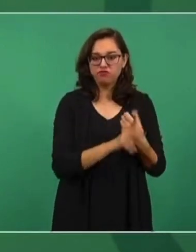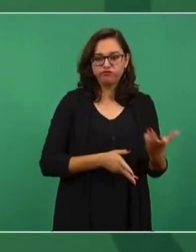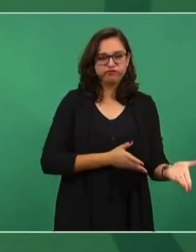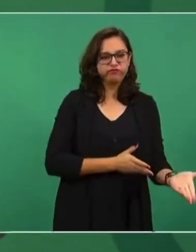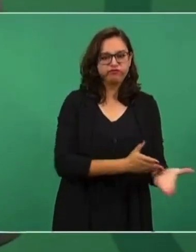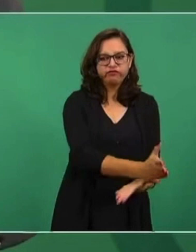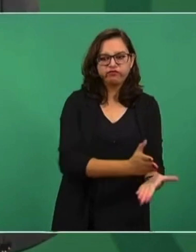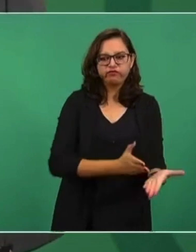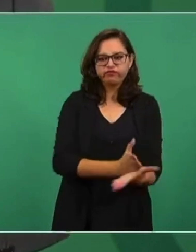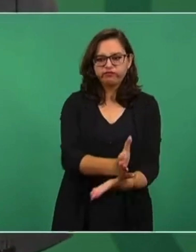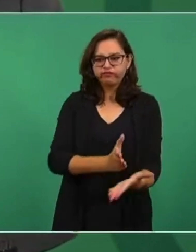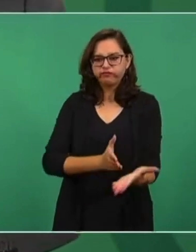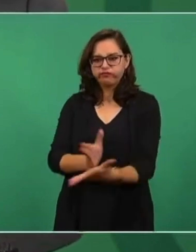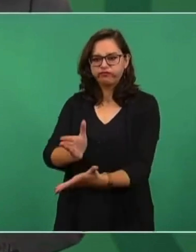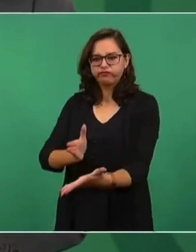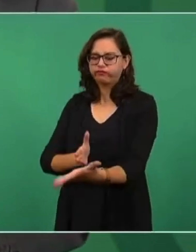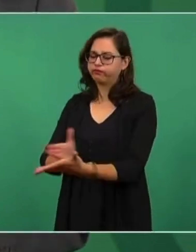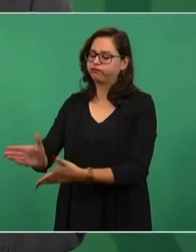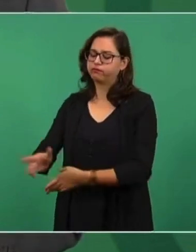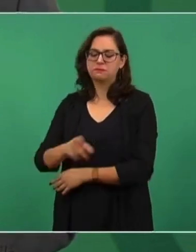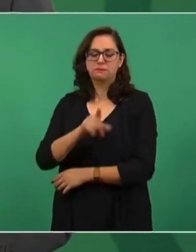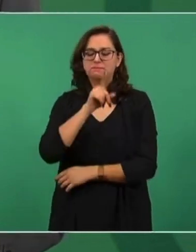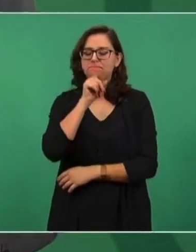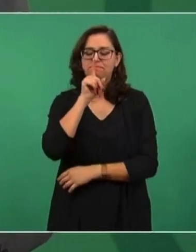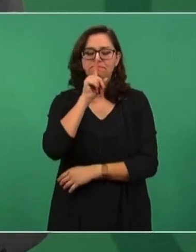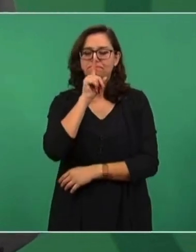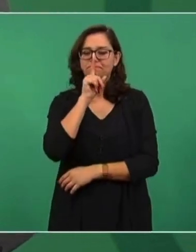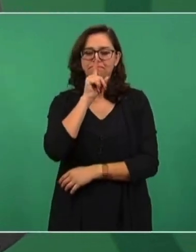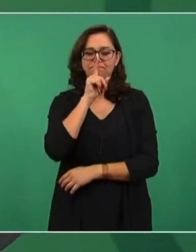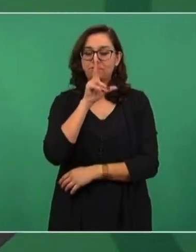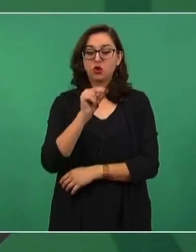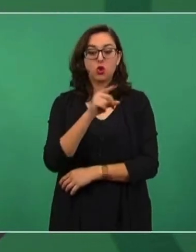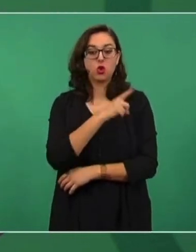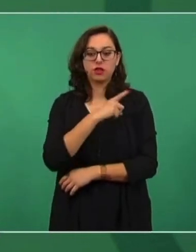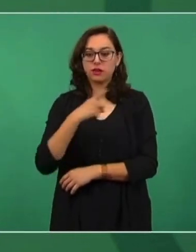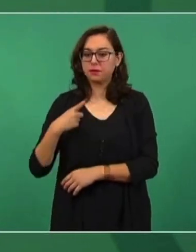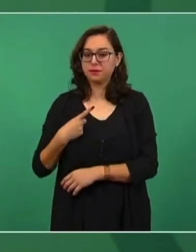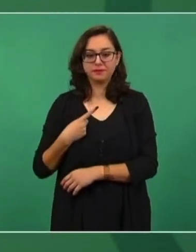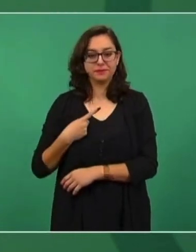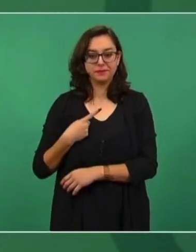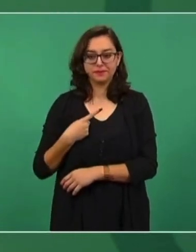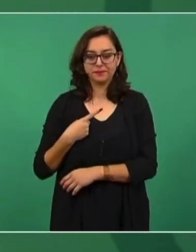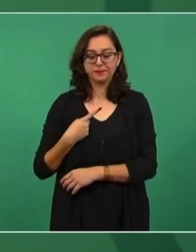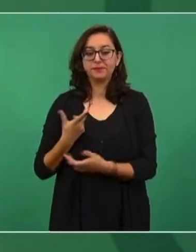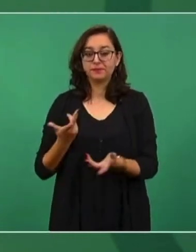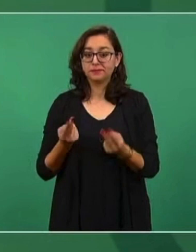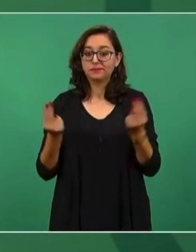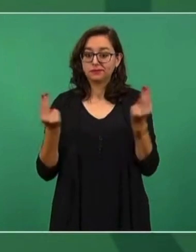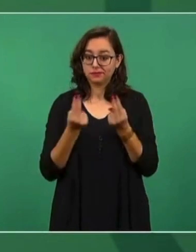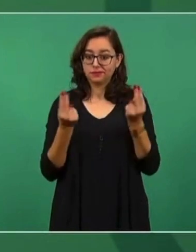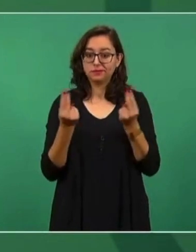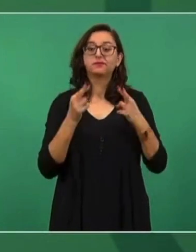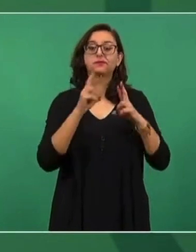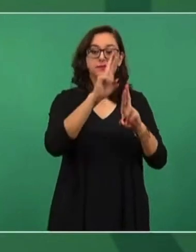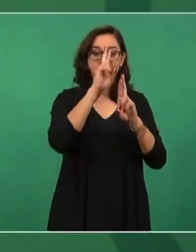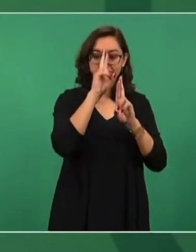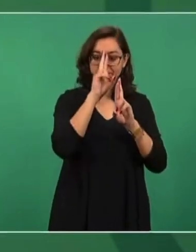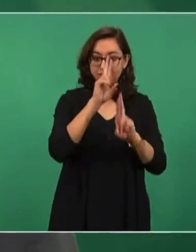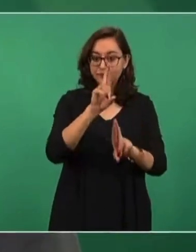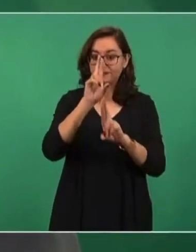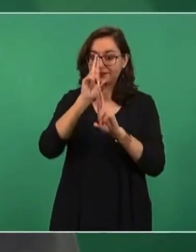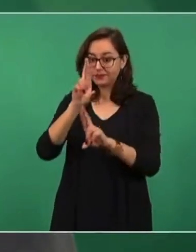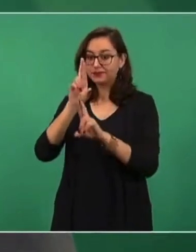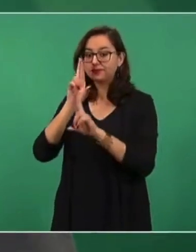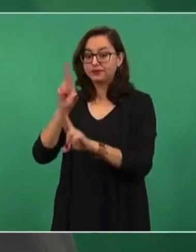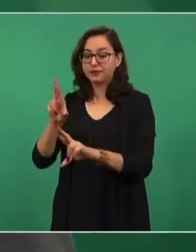las decisiones de otros pueblos, tiene que haber respeto, tiene que garantizarse